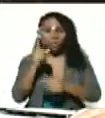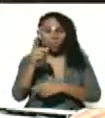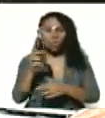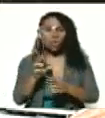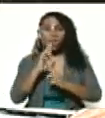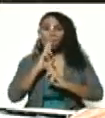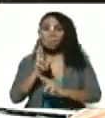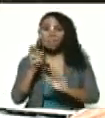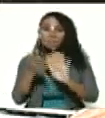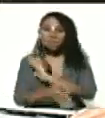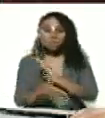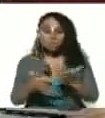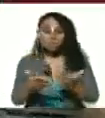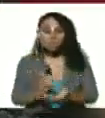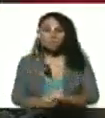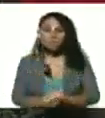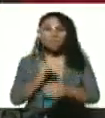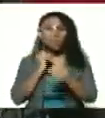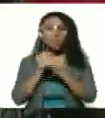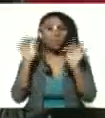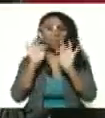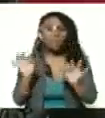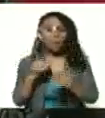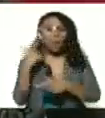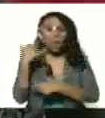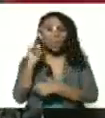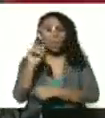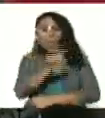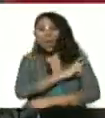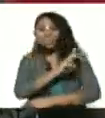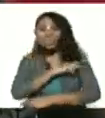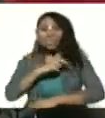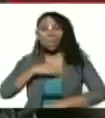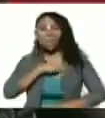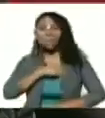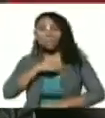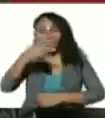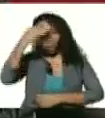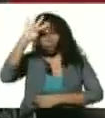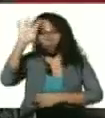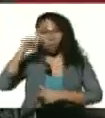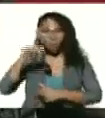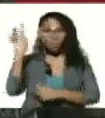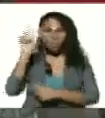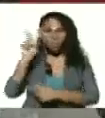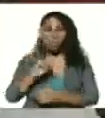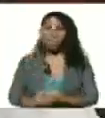resultados. Igualmente está el jefe de la admisión cubana en Venezuela,